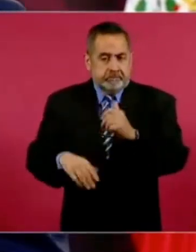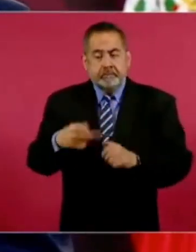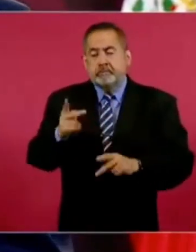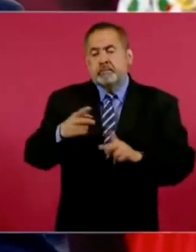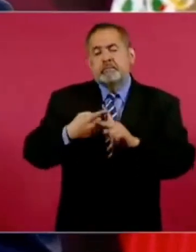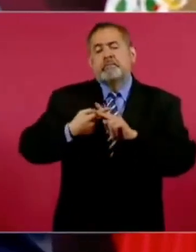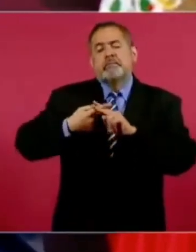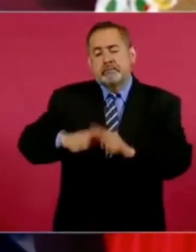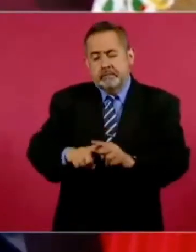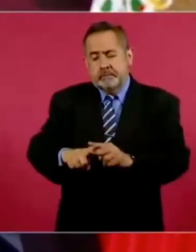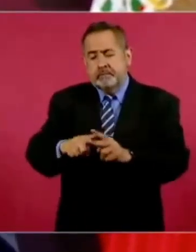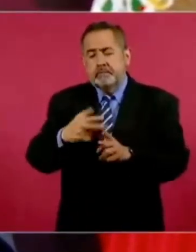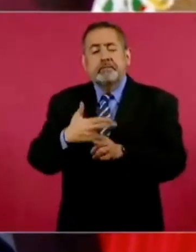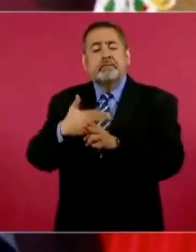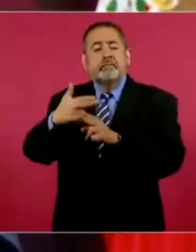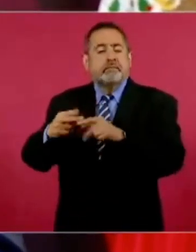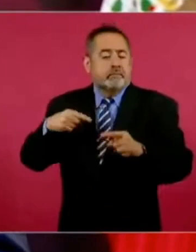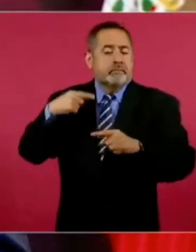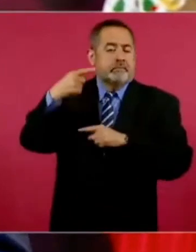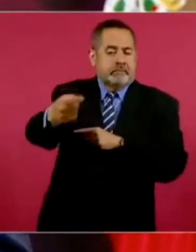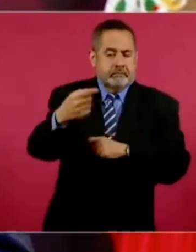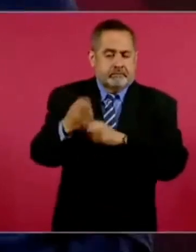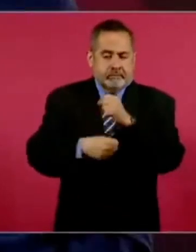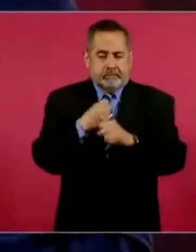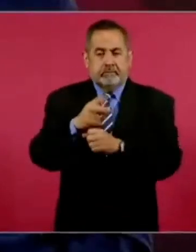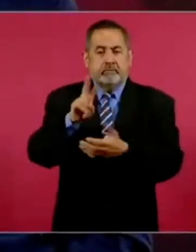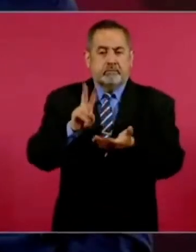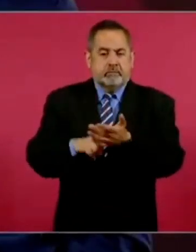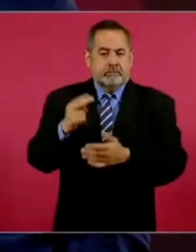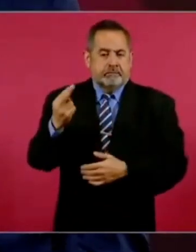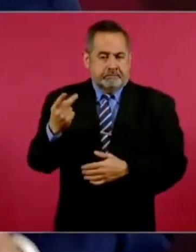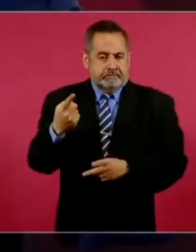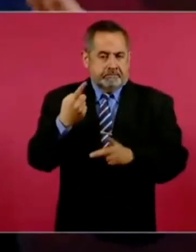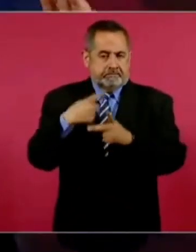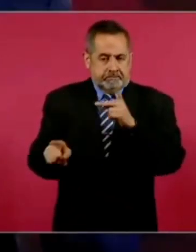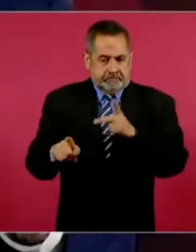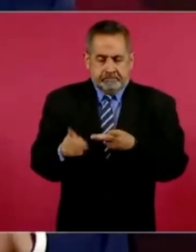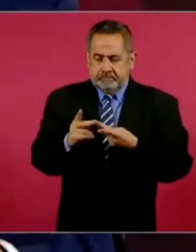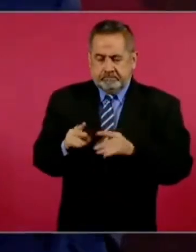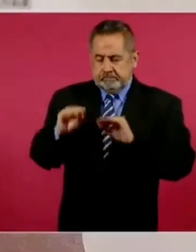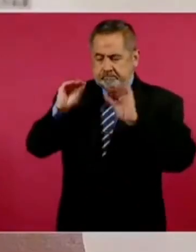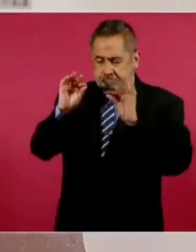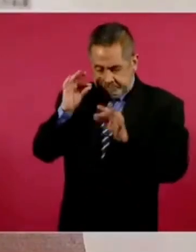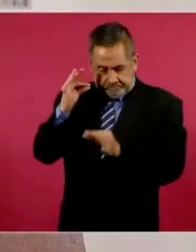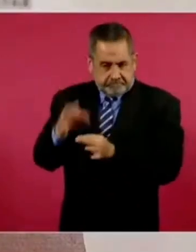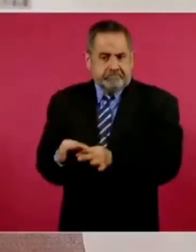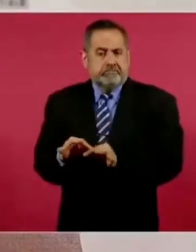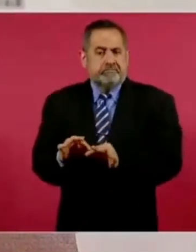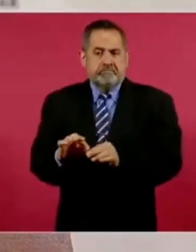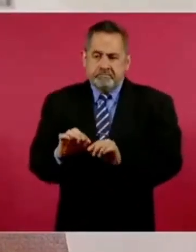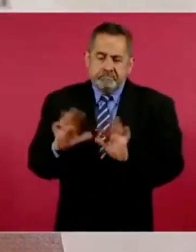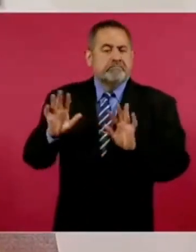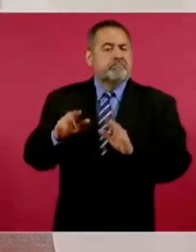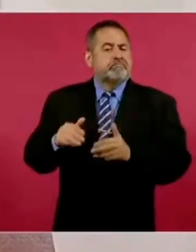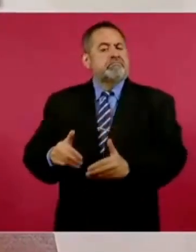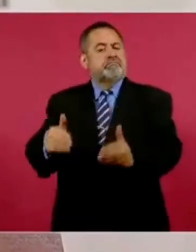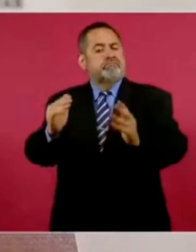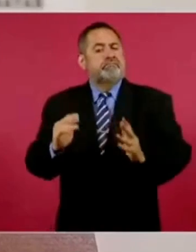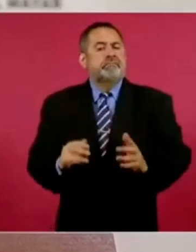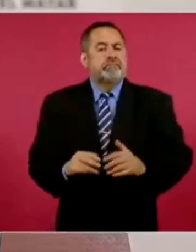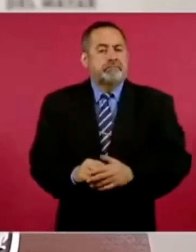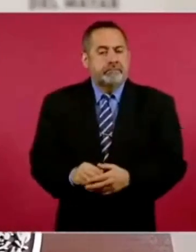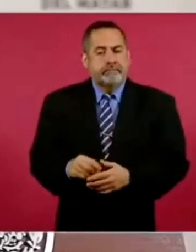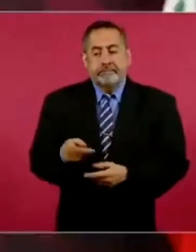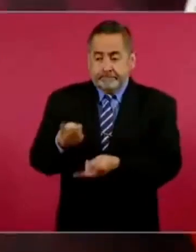hasta el 25, pero ya la vamos a dejar. Esto va a significar